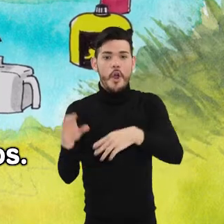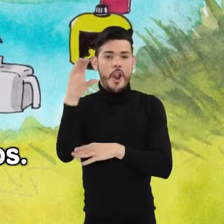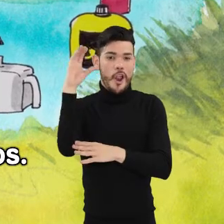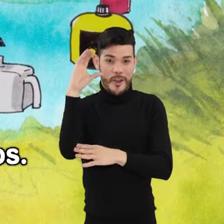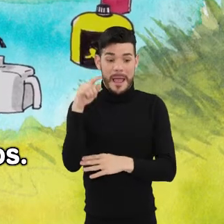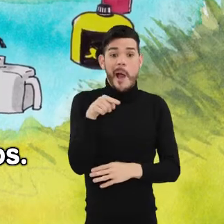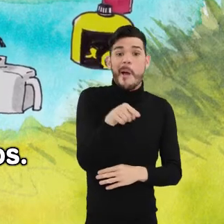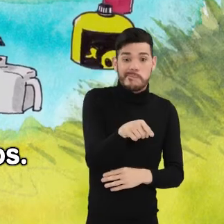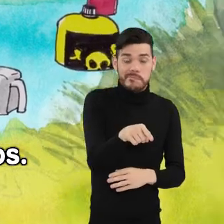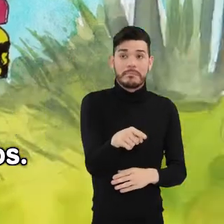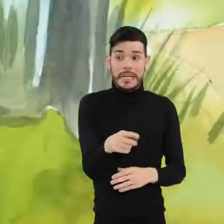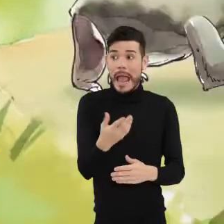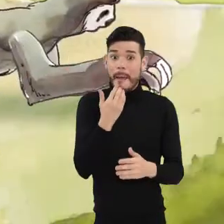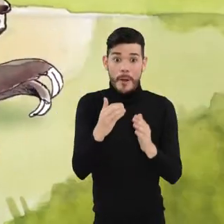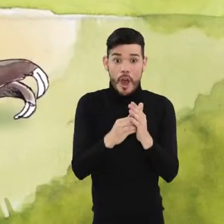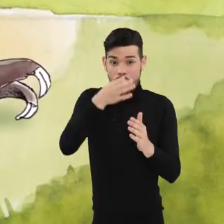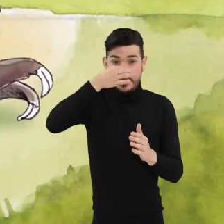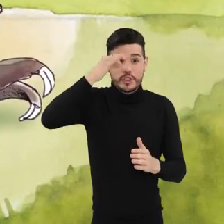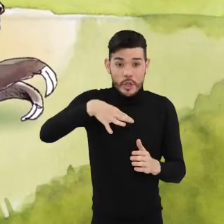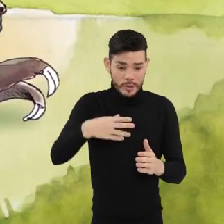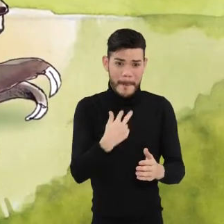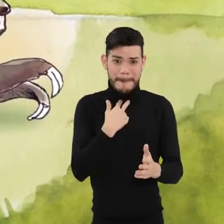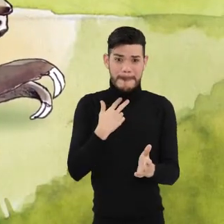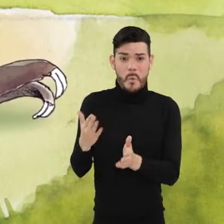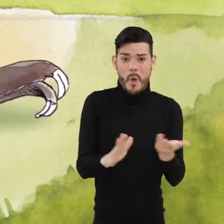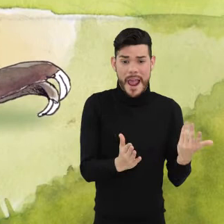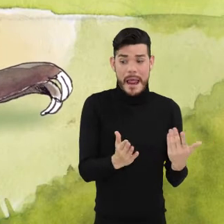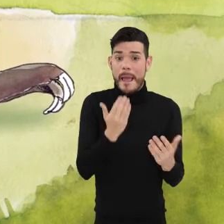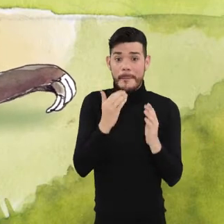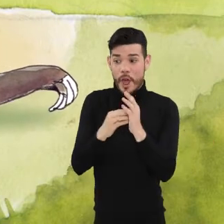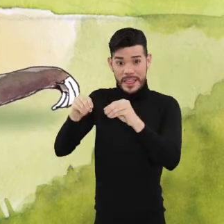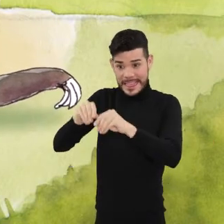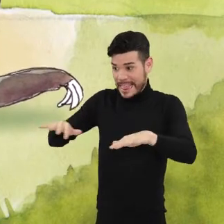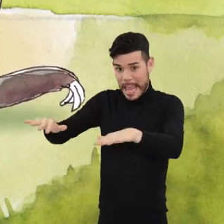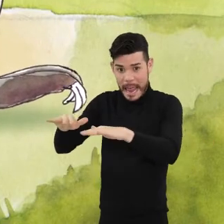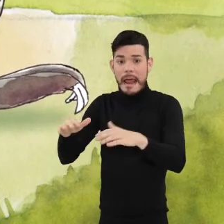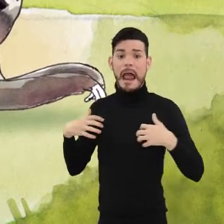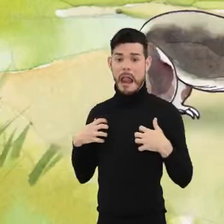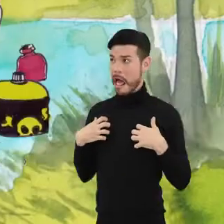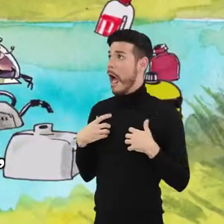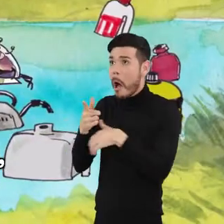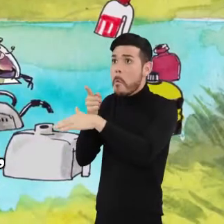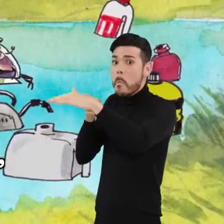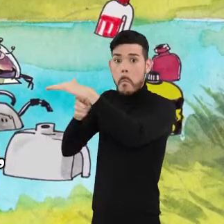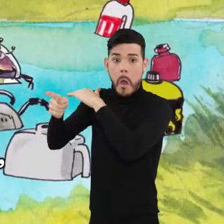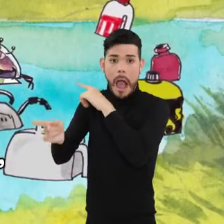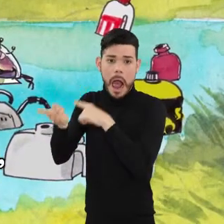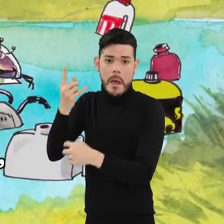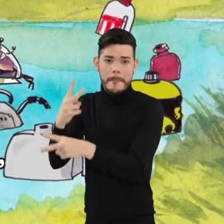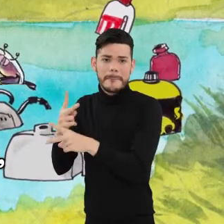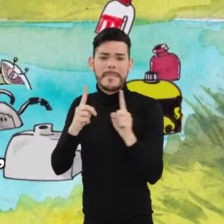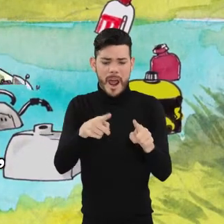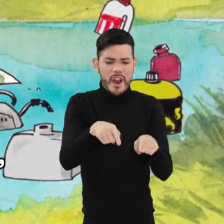condena inescapable para ellos. En tierra, los animales pueden huir si están expuestos a algún riesgo inminente, pero en los